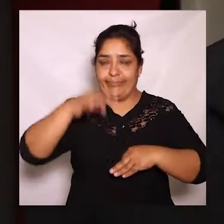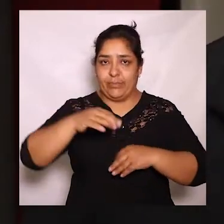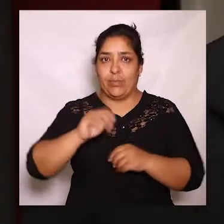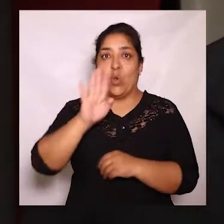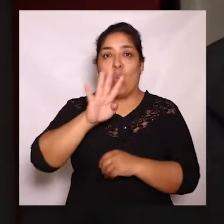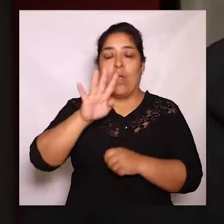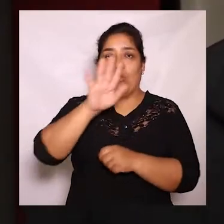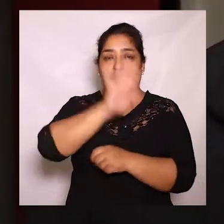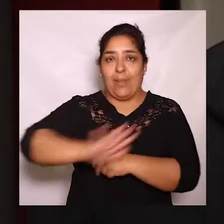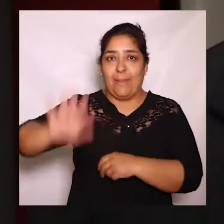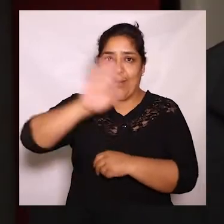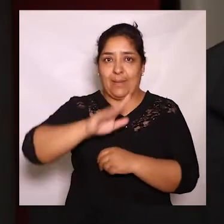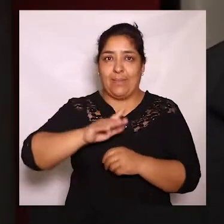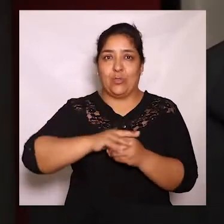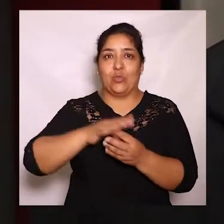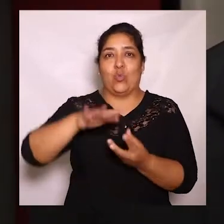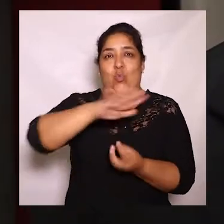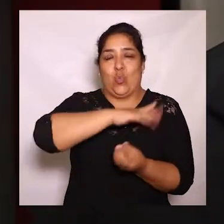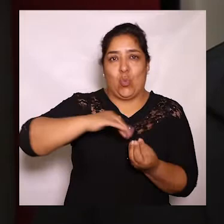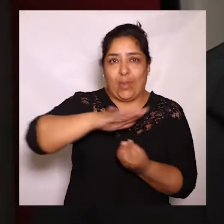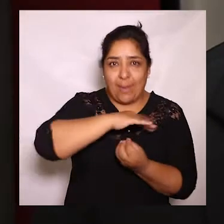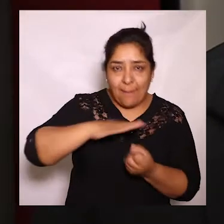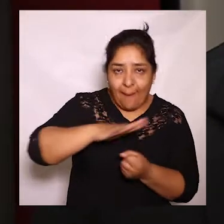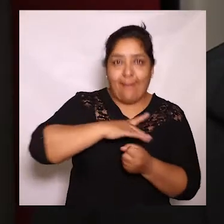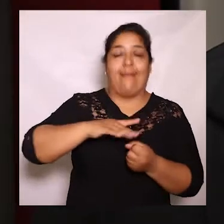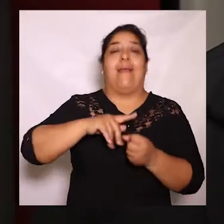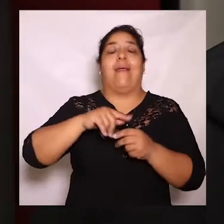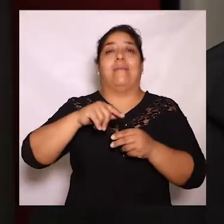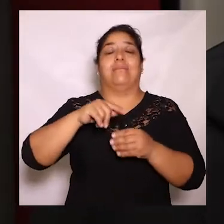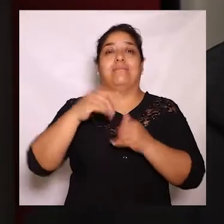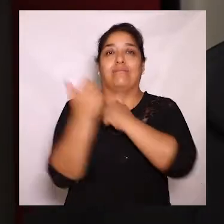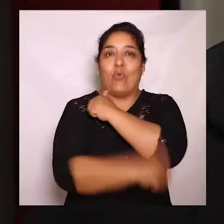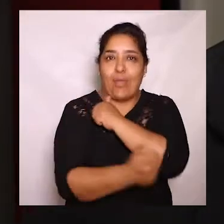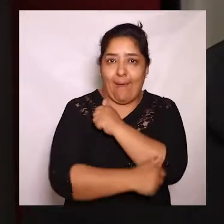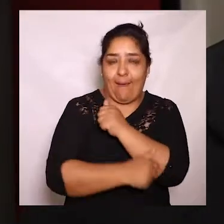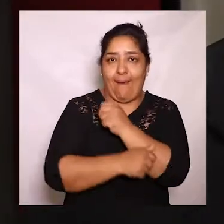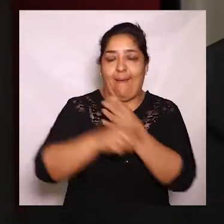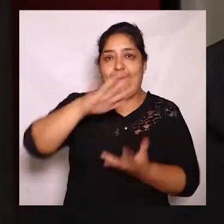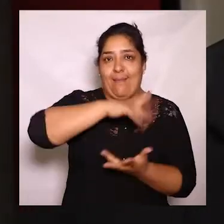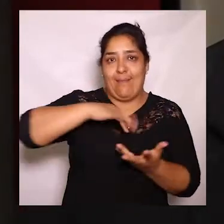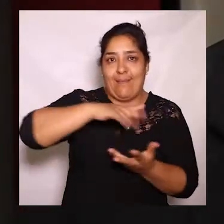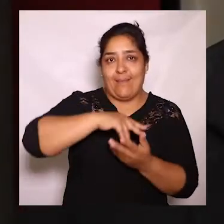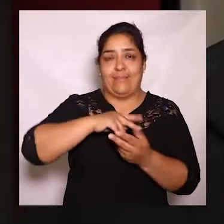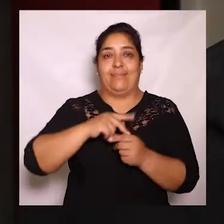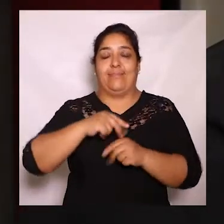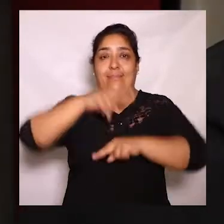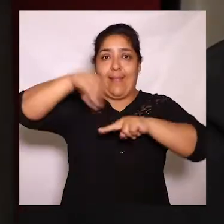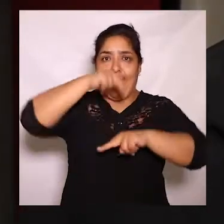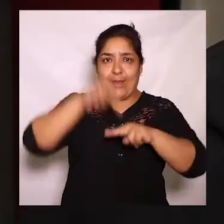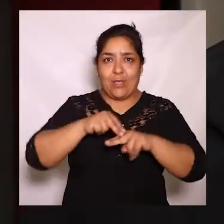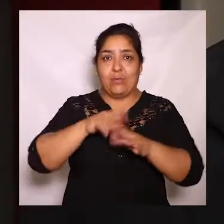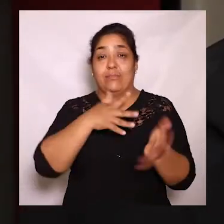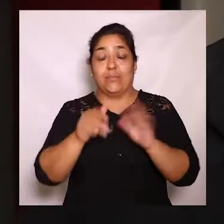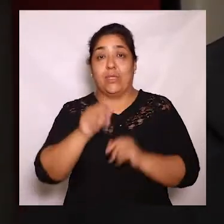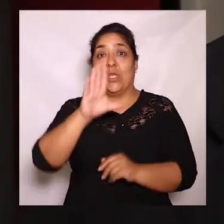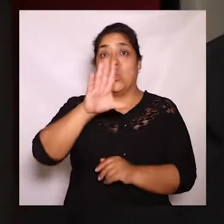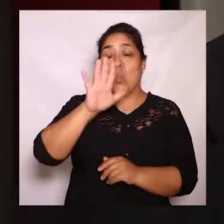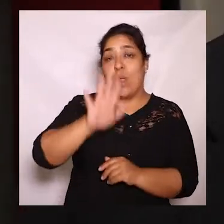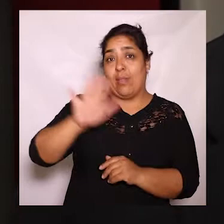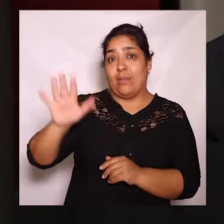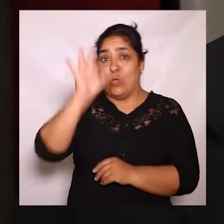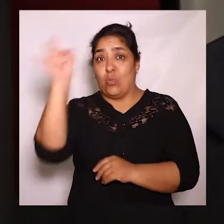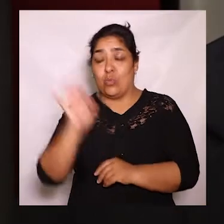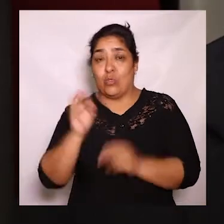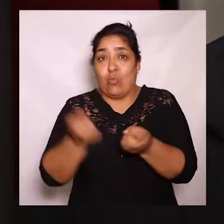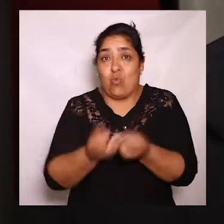Los cuatro departamentos, Cundinamarca, Boyacá, Nariño, Santander, ocupan el 50% de la producción nacional